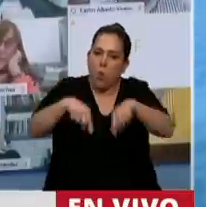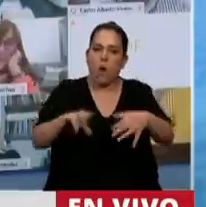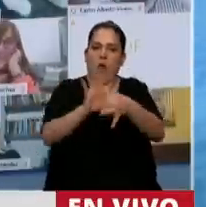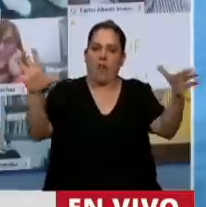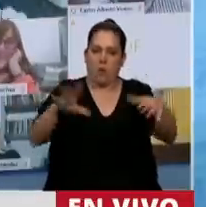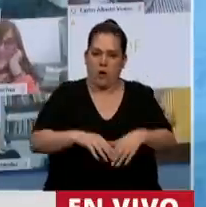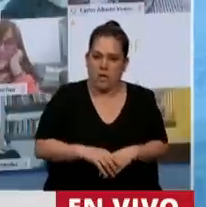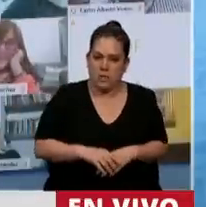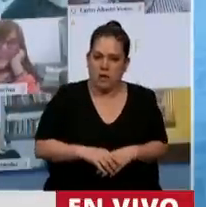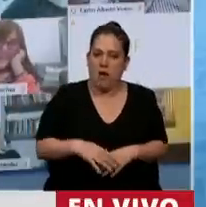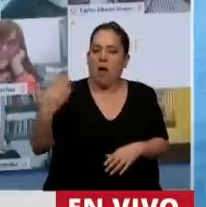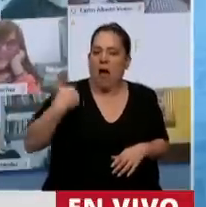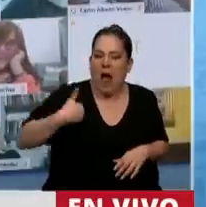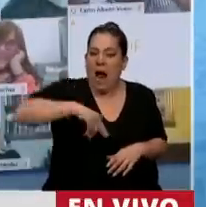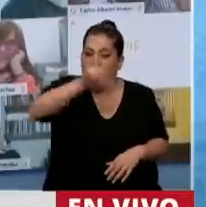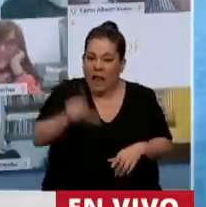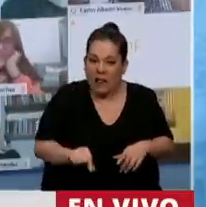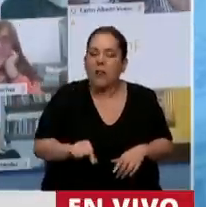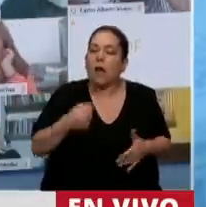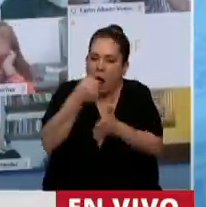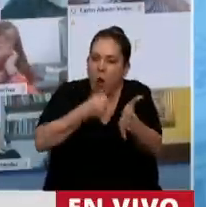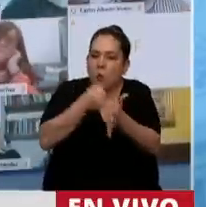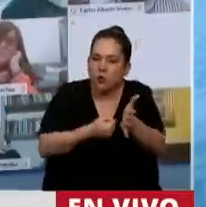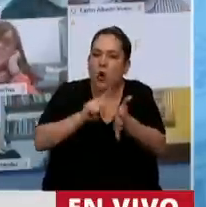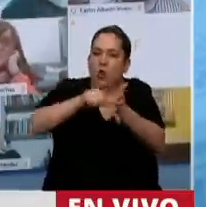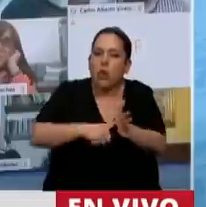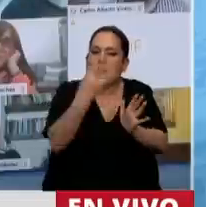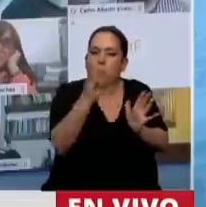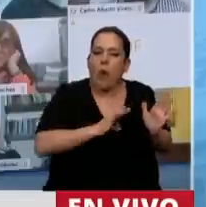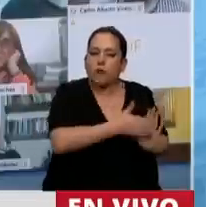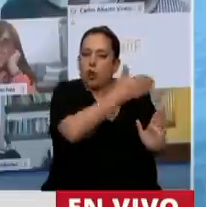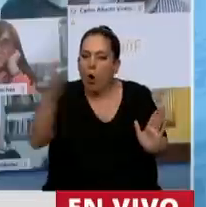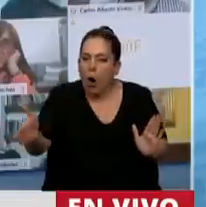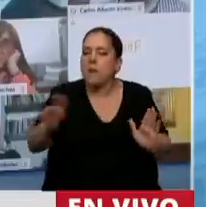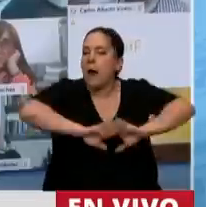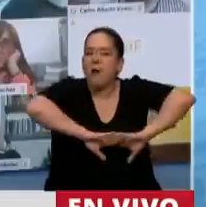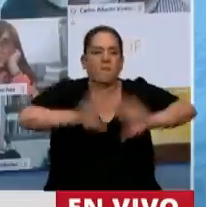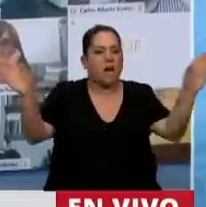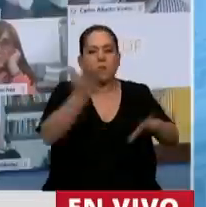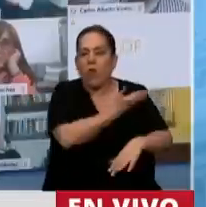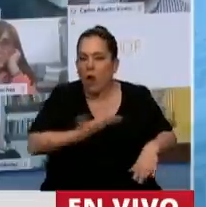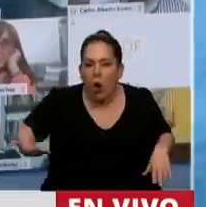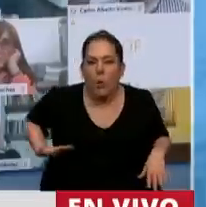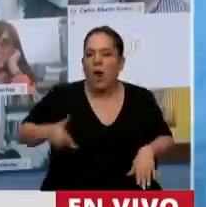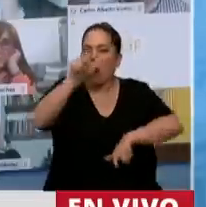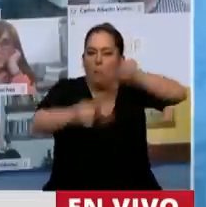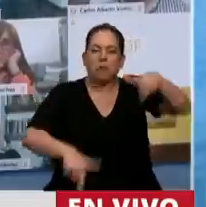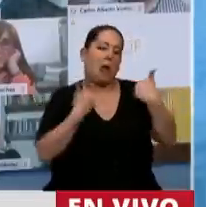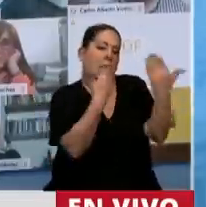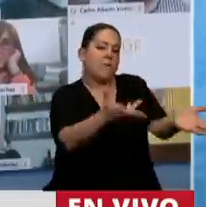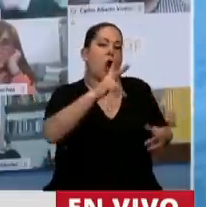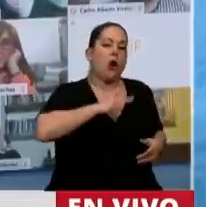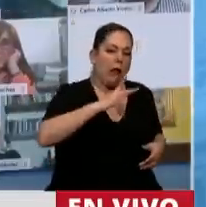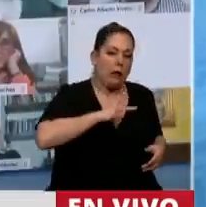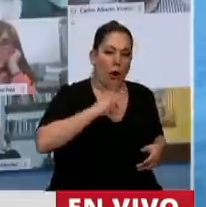El pueblo argentino luchó durante cuatro años para terminar con el gobierno de ricos para ricos